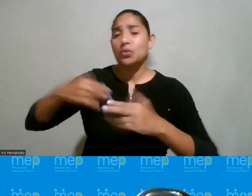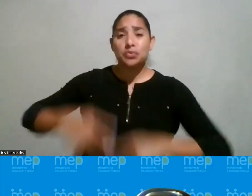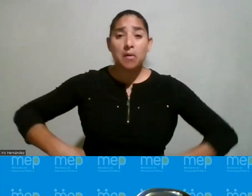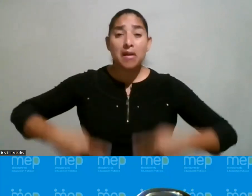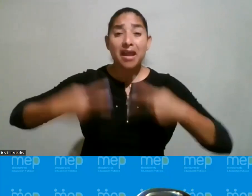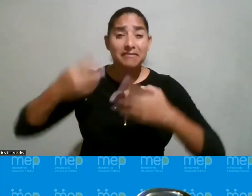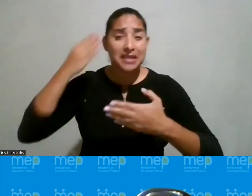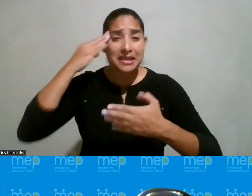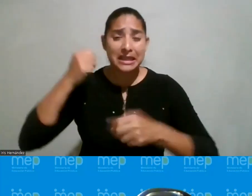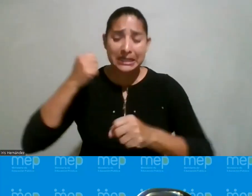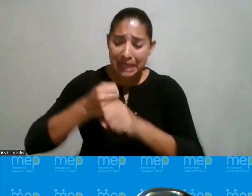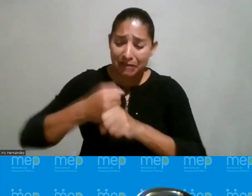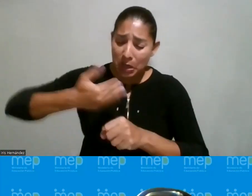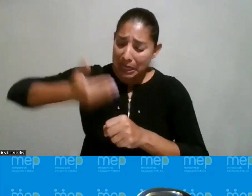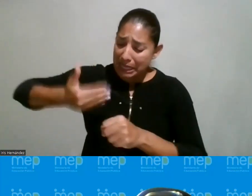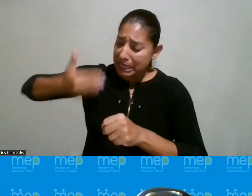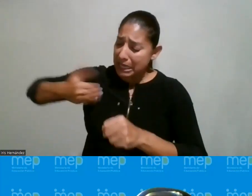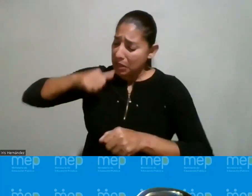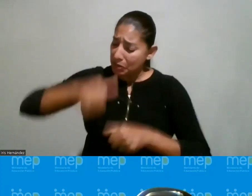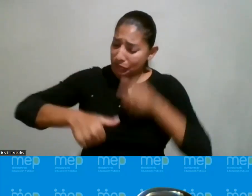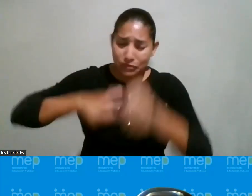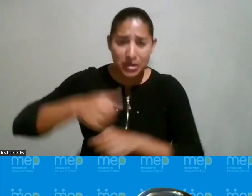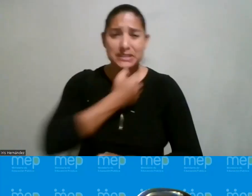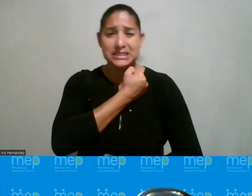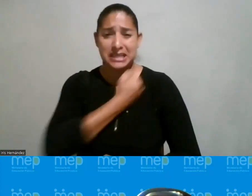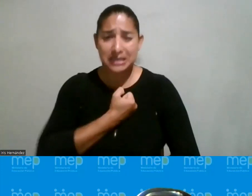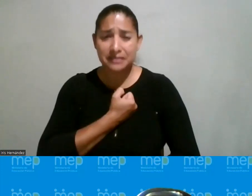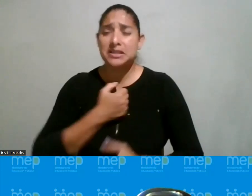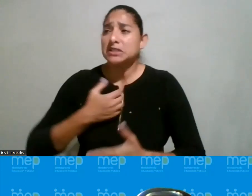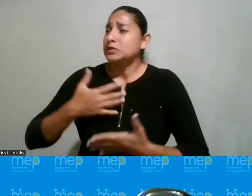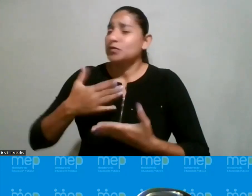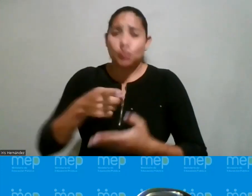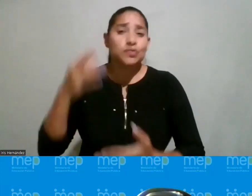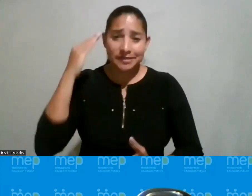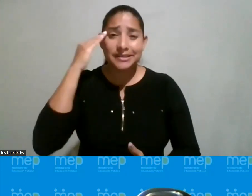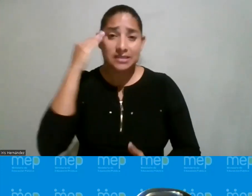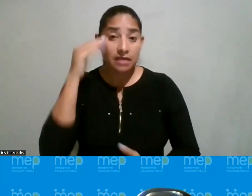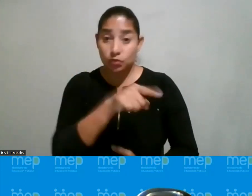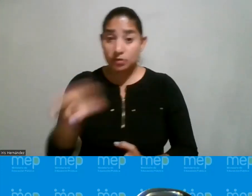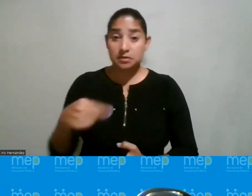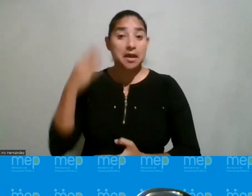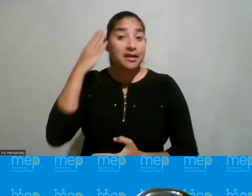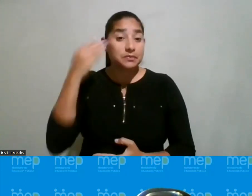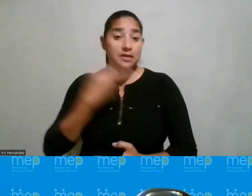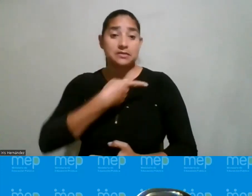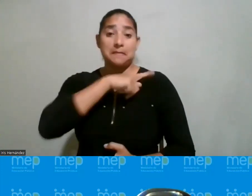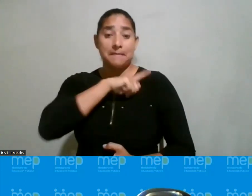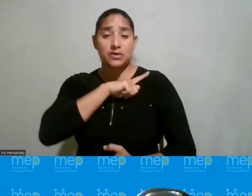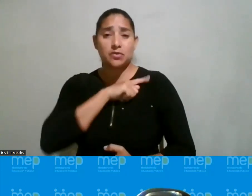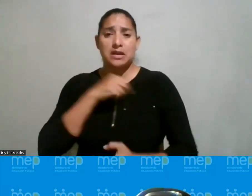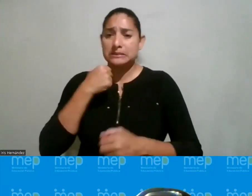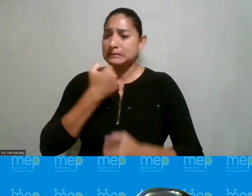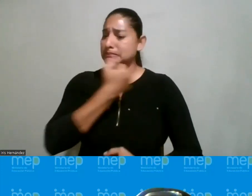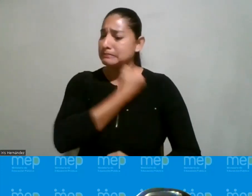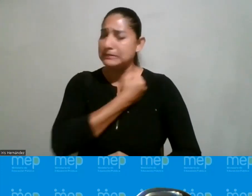para llegar aquí nadie lo sabe ¿verdad? ustedes lo saben como personas ¿verdad? los sacrificios que tienen que hacer ¿verdad?